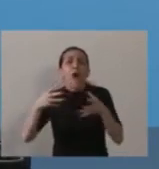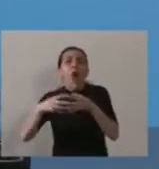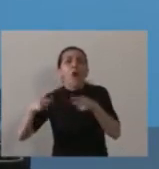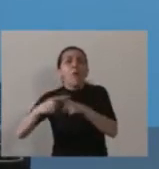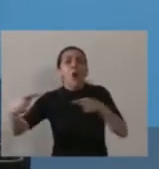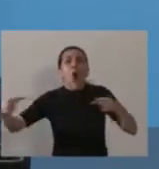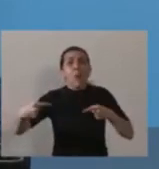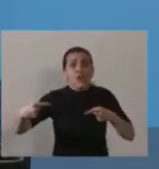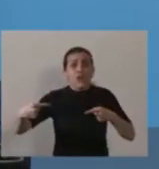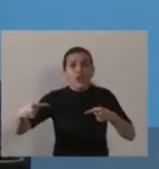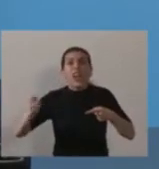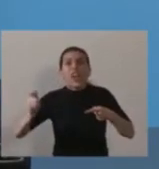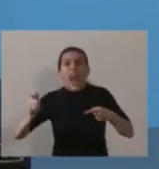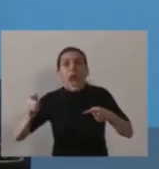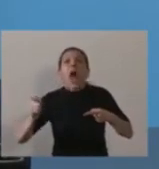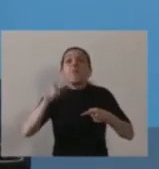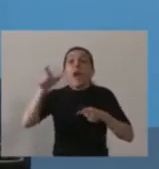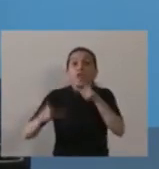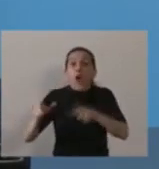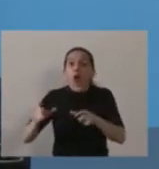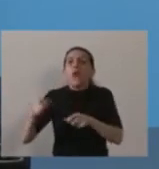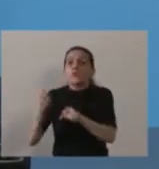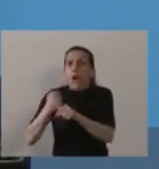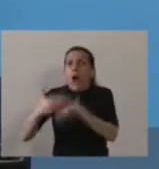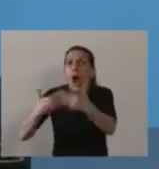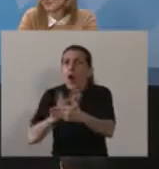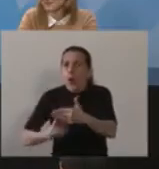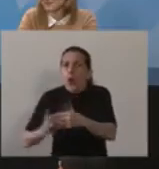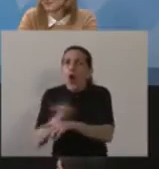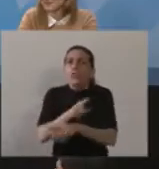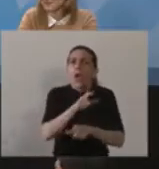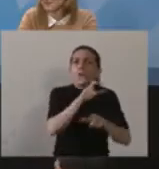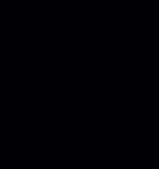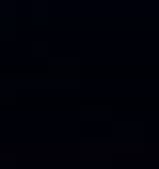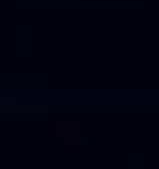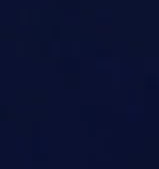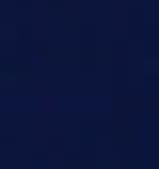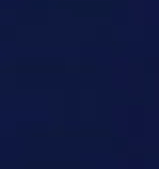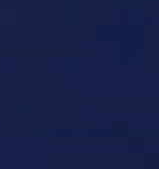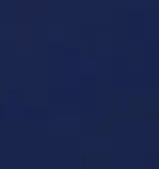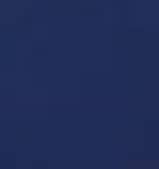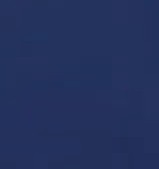gobiernan y los que escriben en Twitter. ¿Algo más? Gracias.